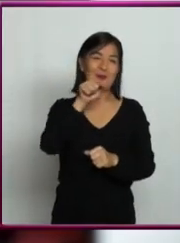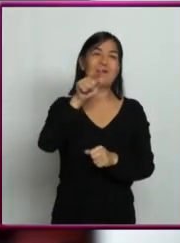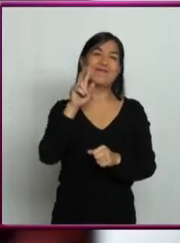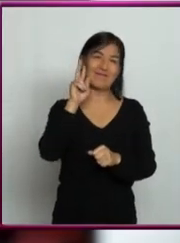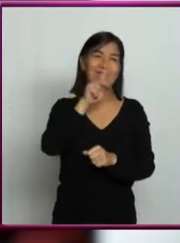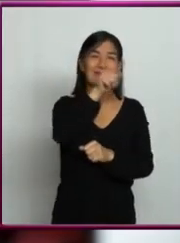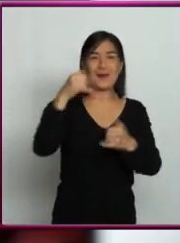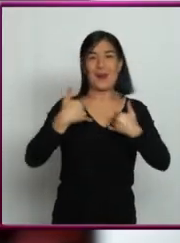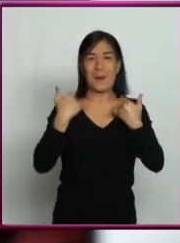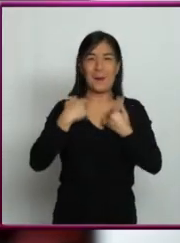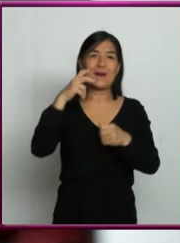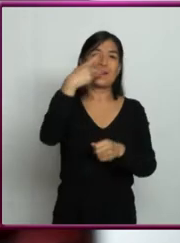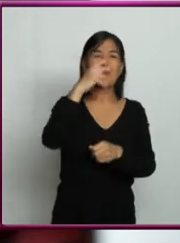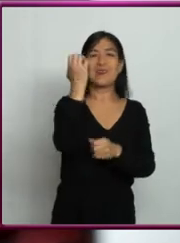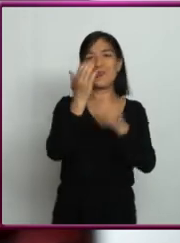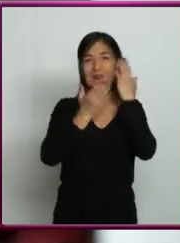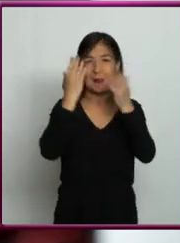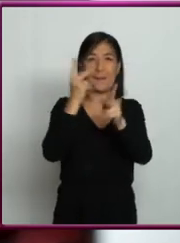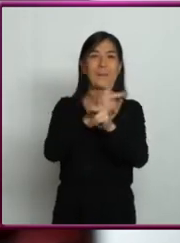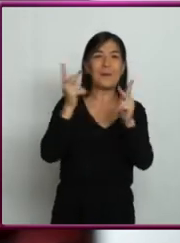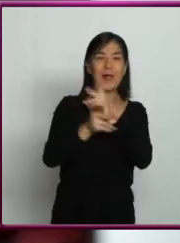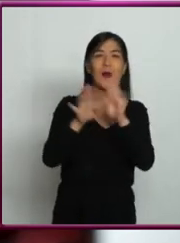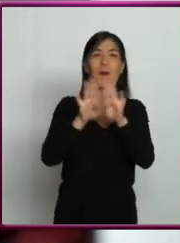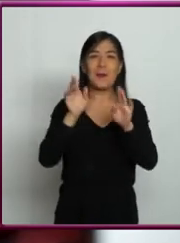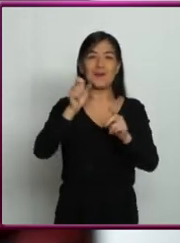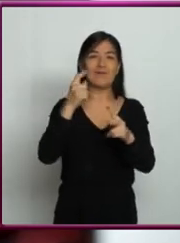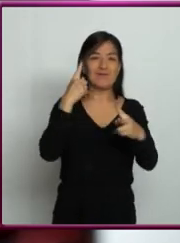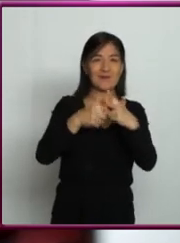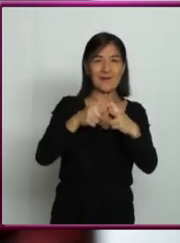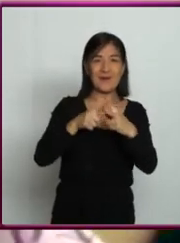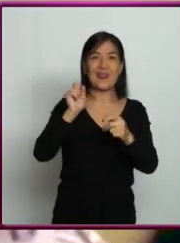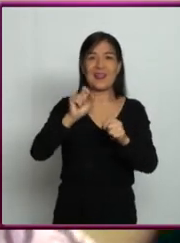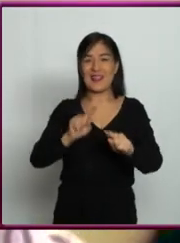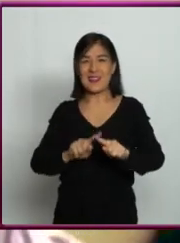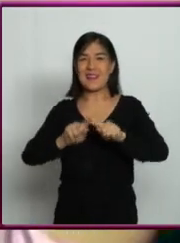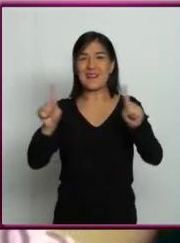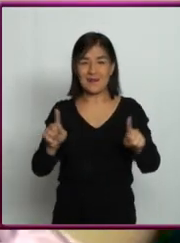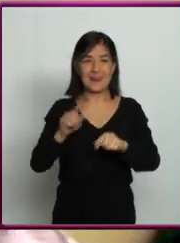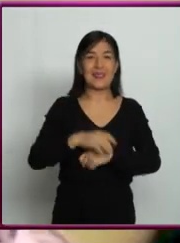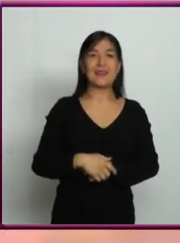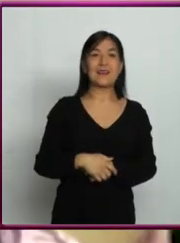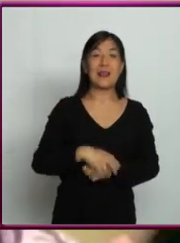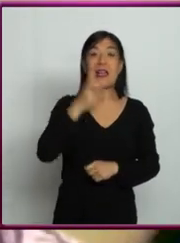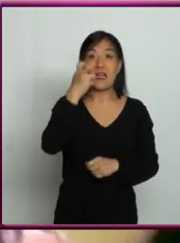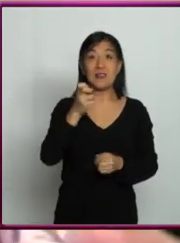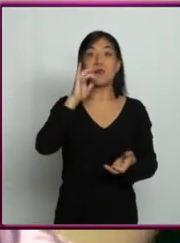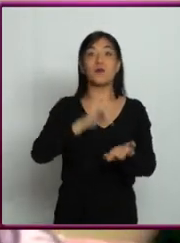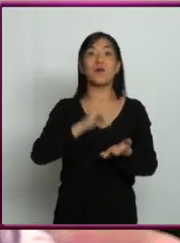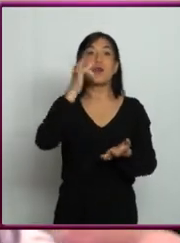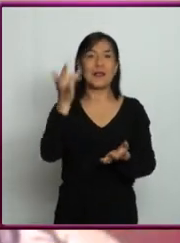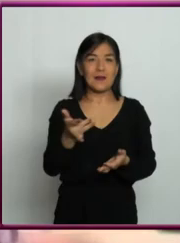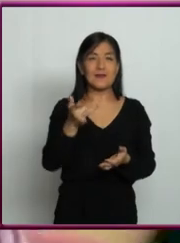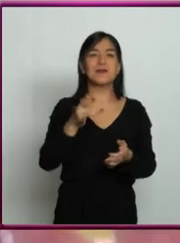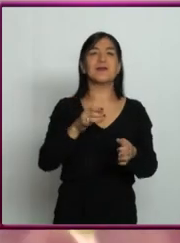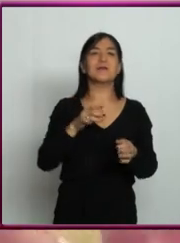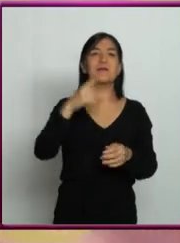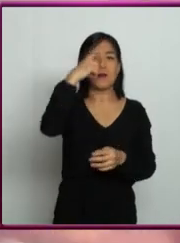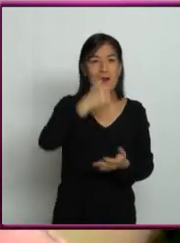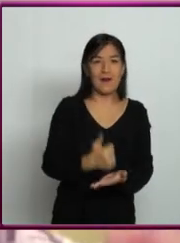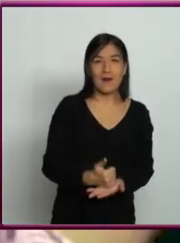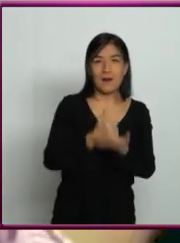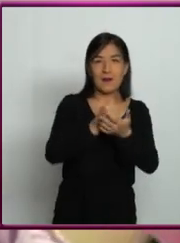preparatoria, que tienen que ver con cálculo integral y diferencial. Entonces, esto nos ayuda a poder